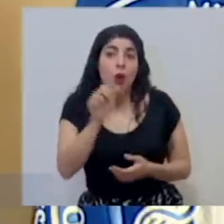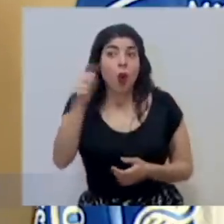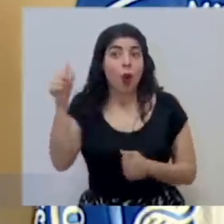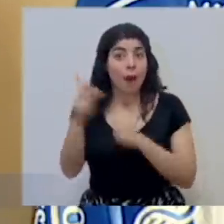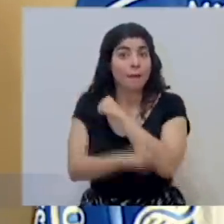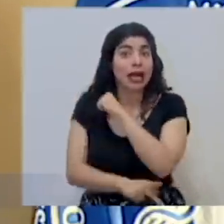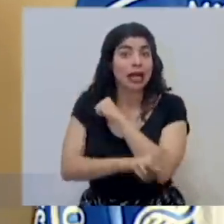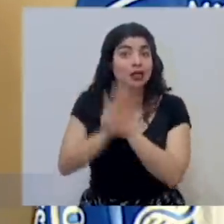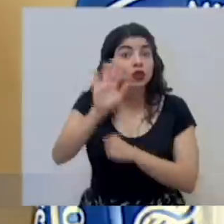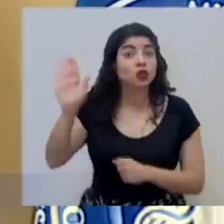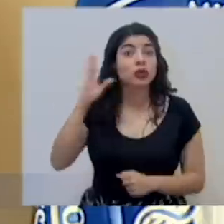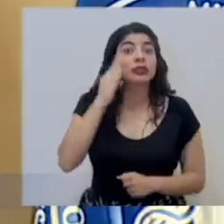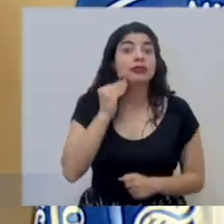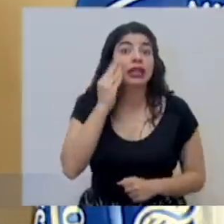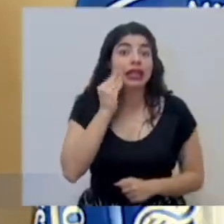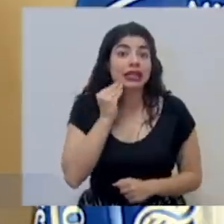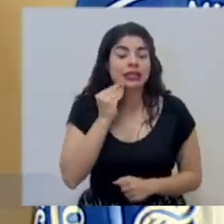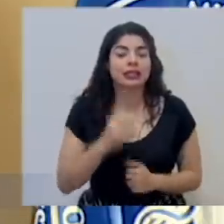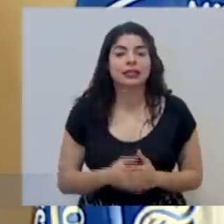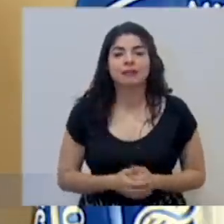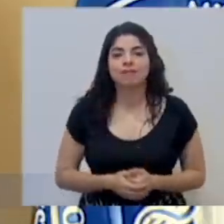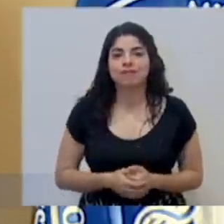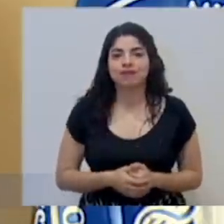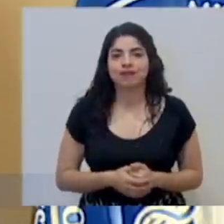otros países, además, ha sido que,